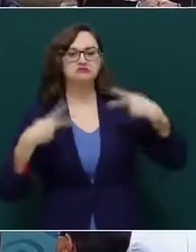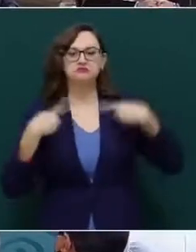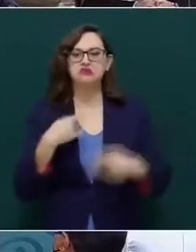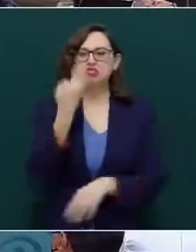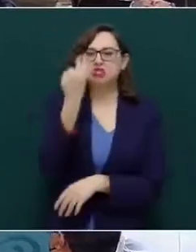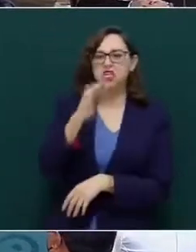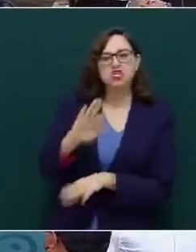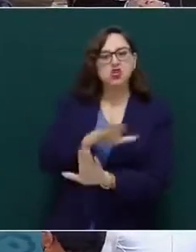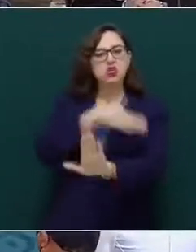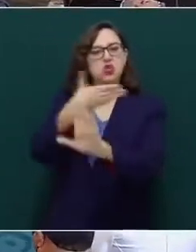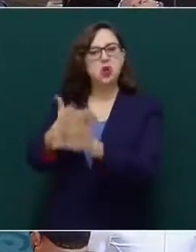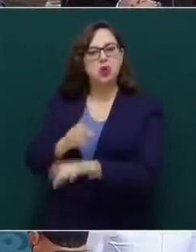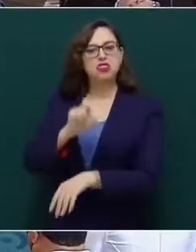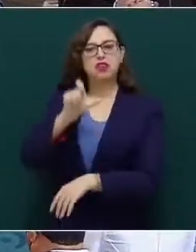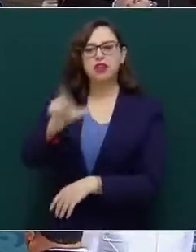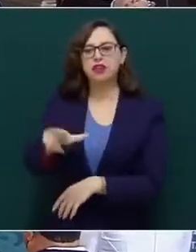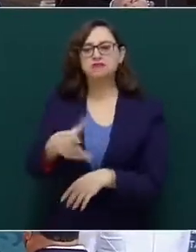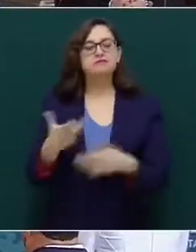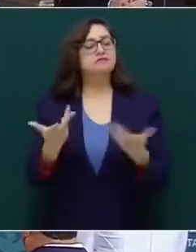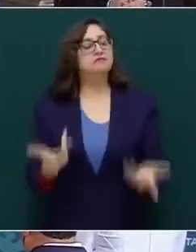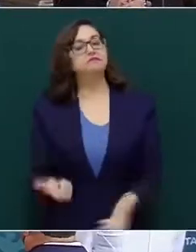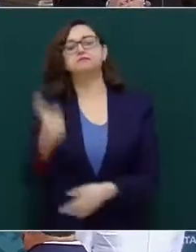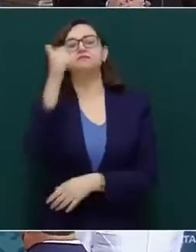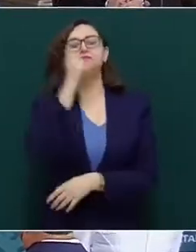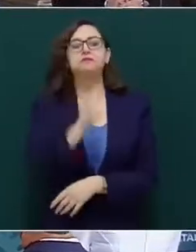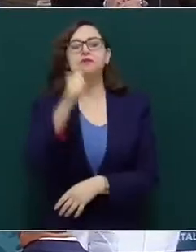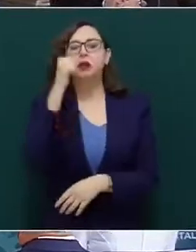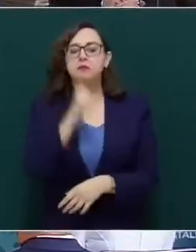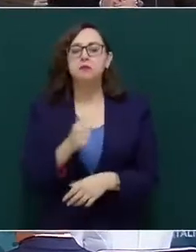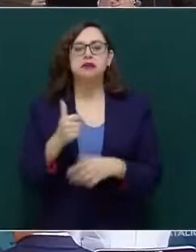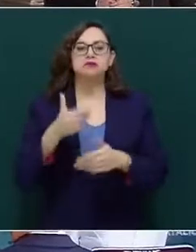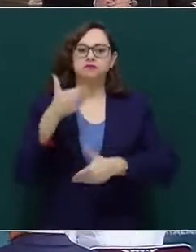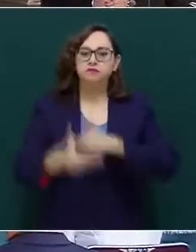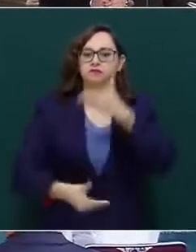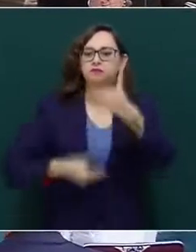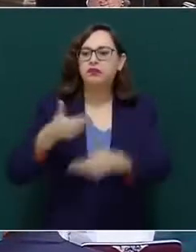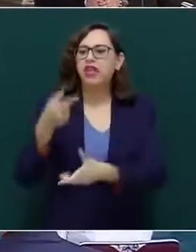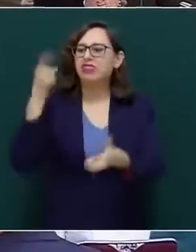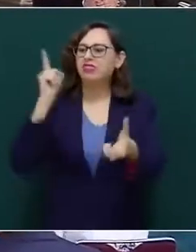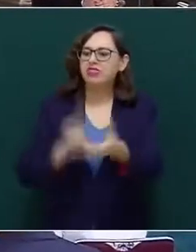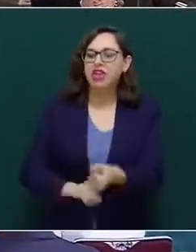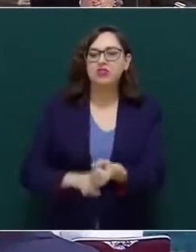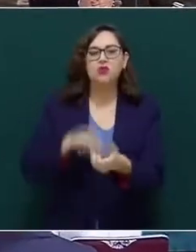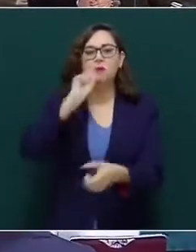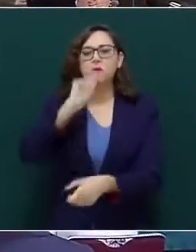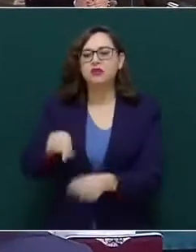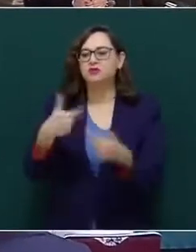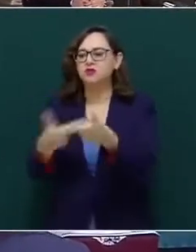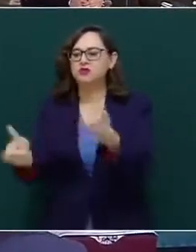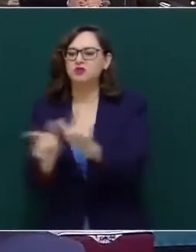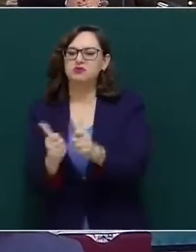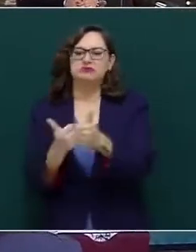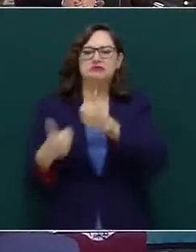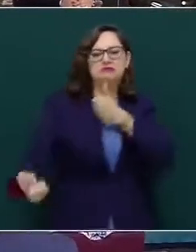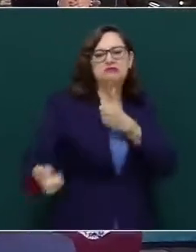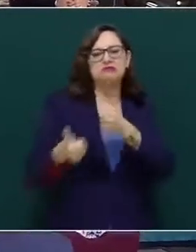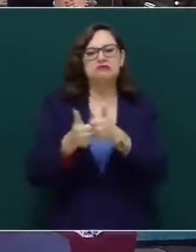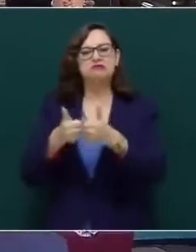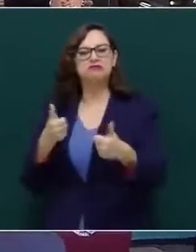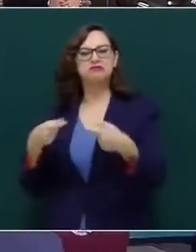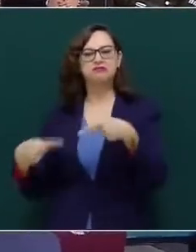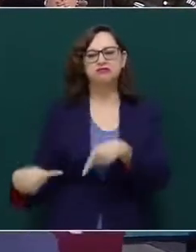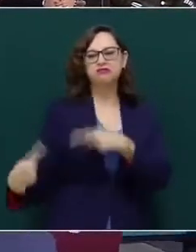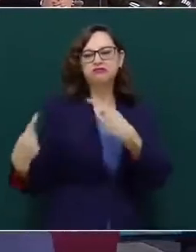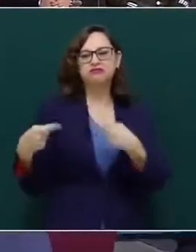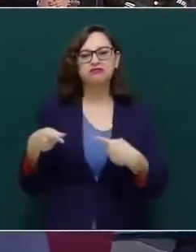transformador o revolucionario aparecieron las divisiones internas que pueden llegar a ser hasta